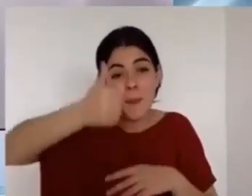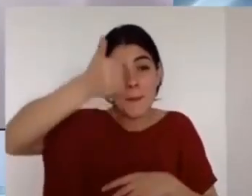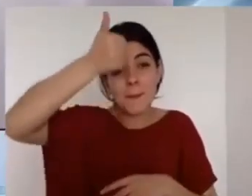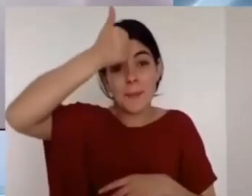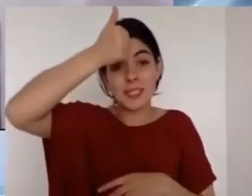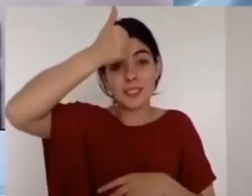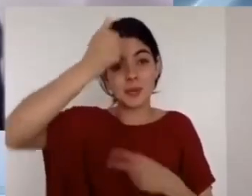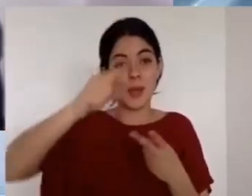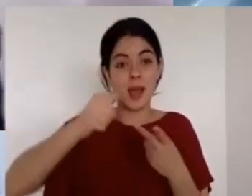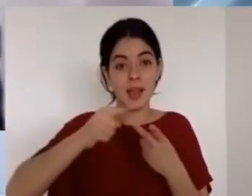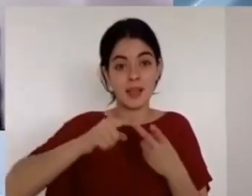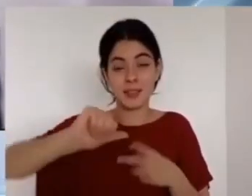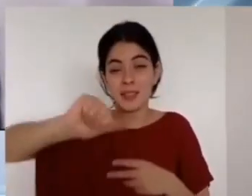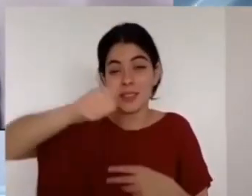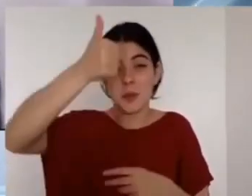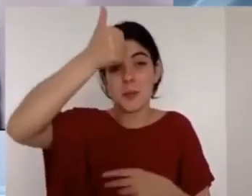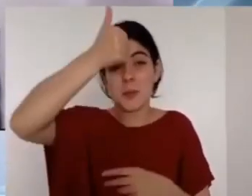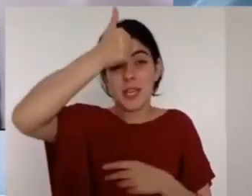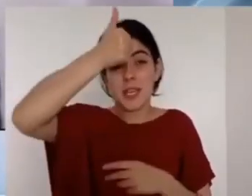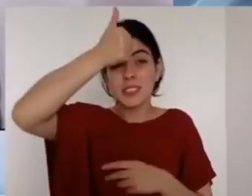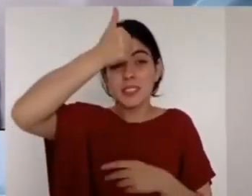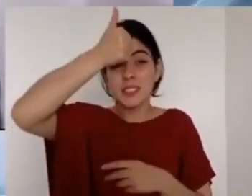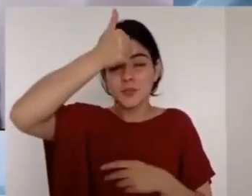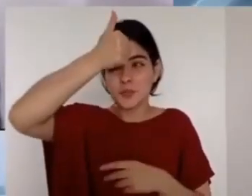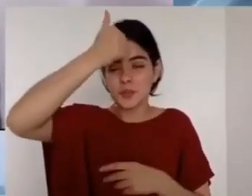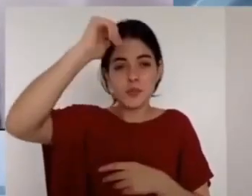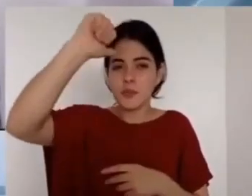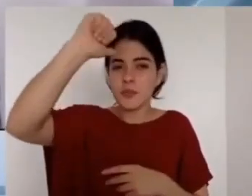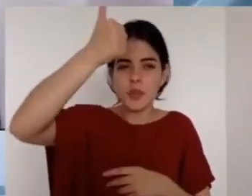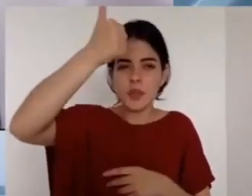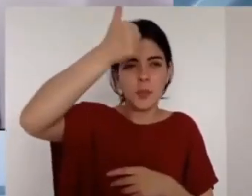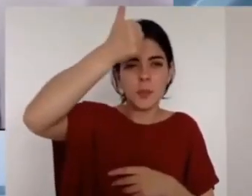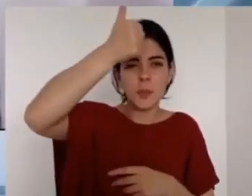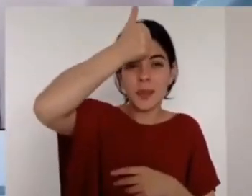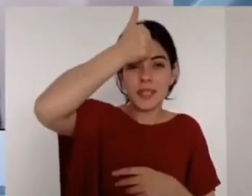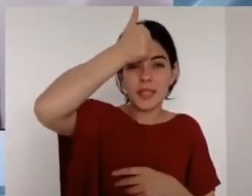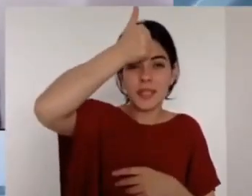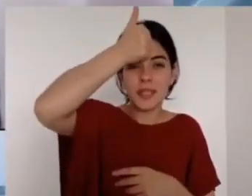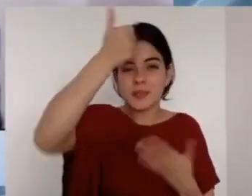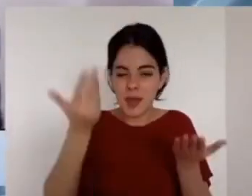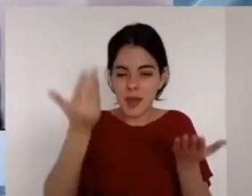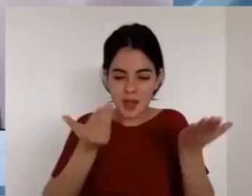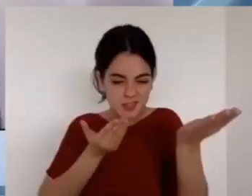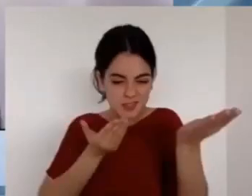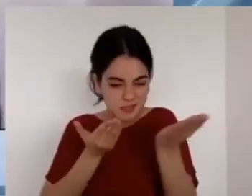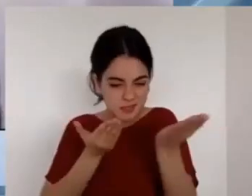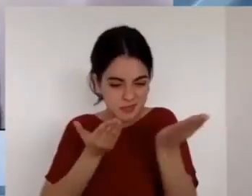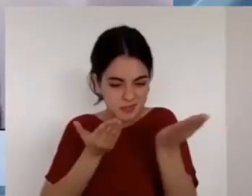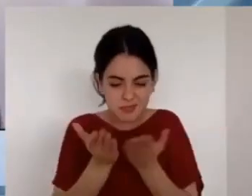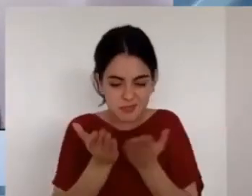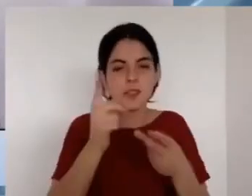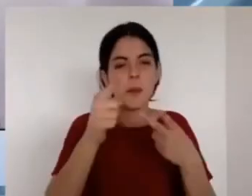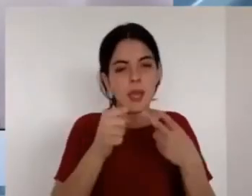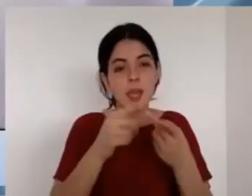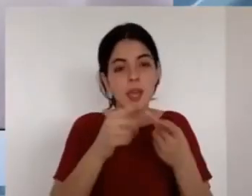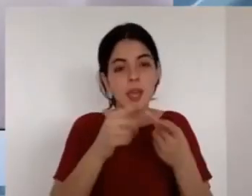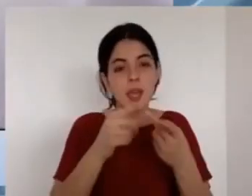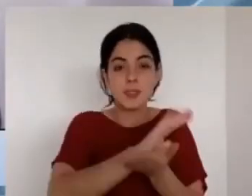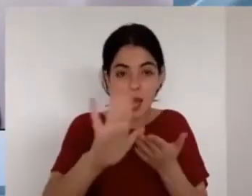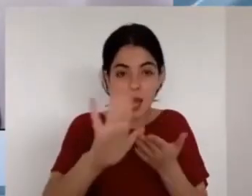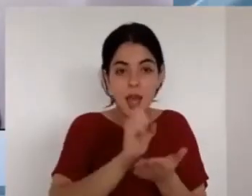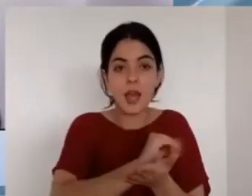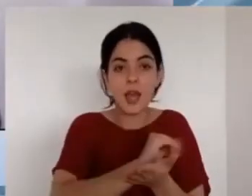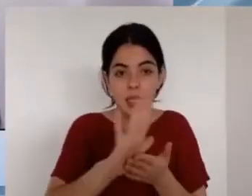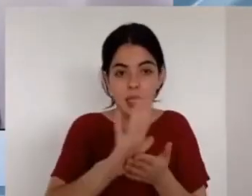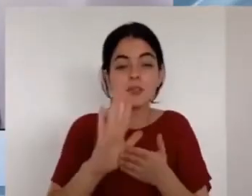si usted está en comunión con Dios le sirve es santo viene hace todos los demás llamados quiere decir